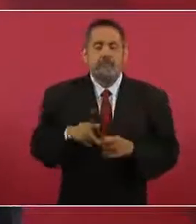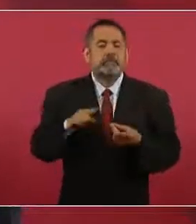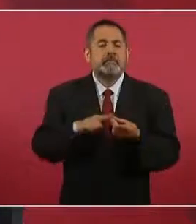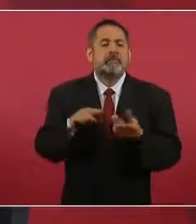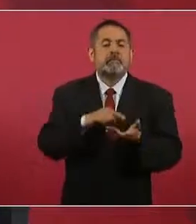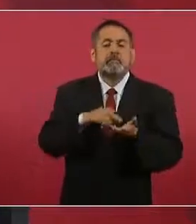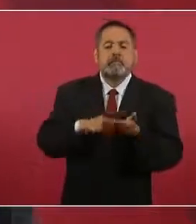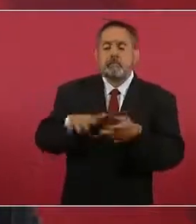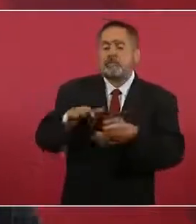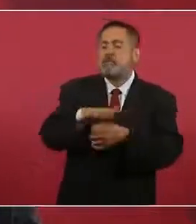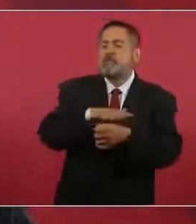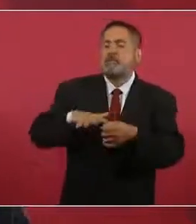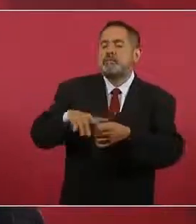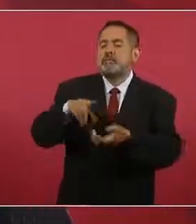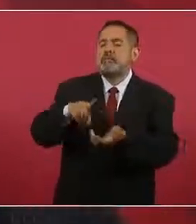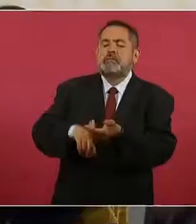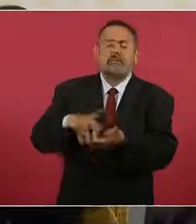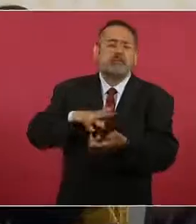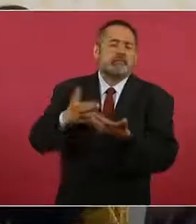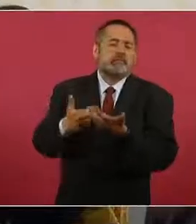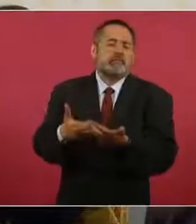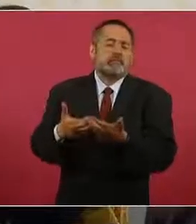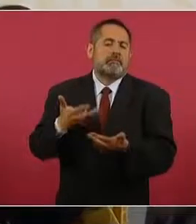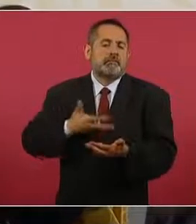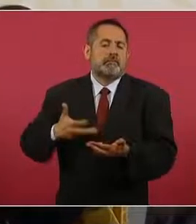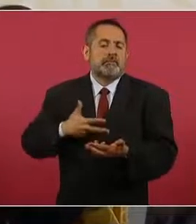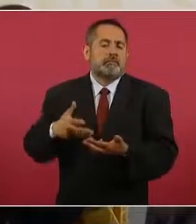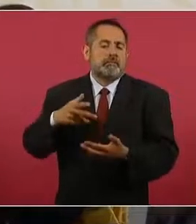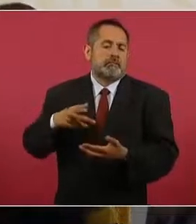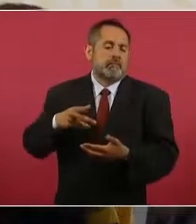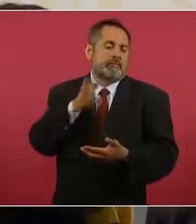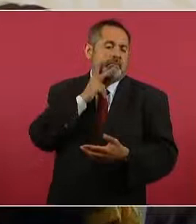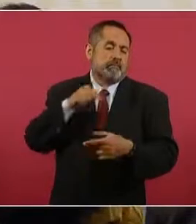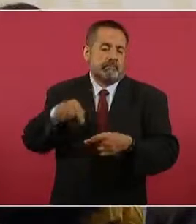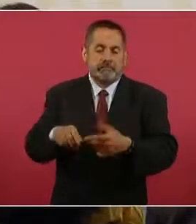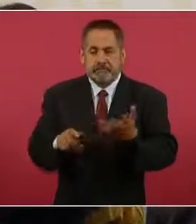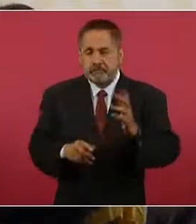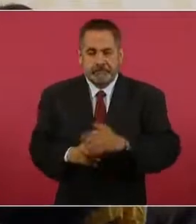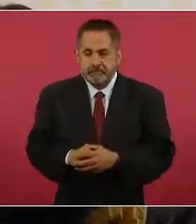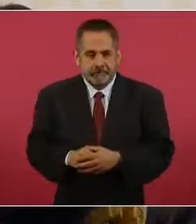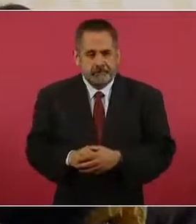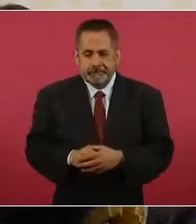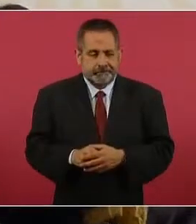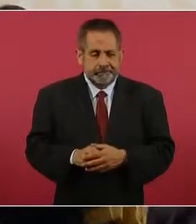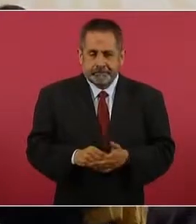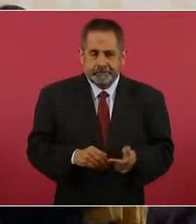donde hay petróleo, que no son